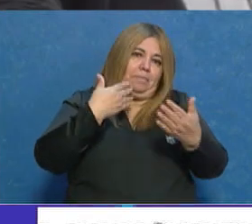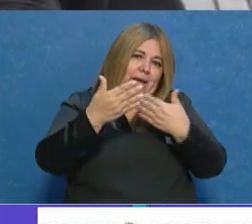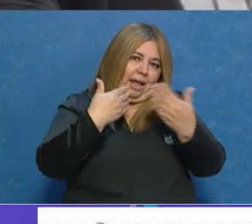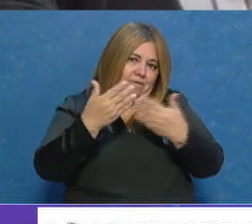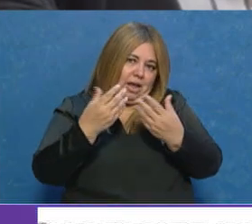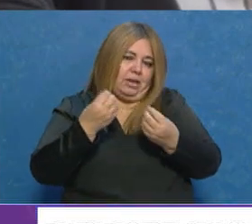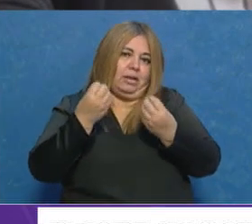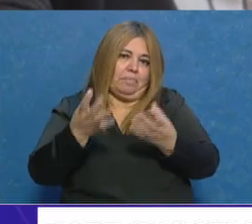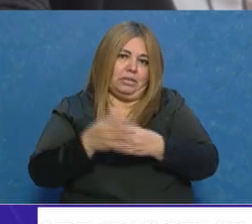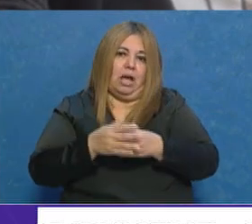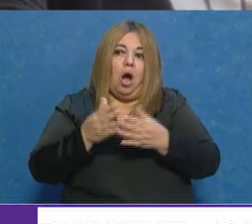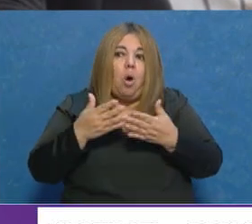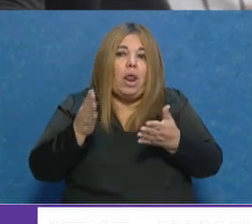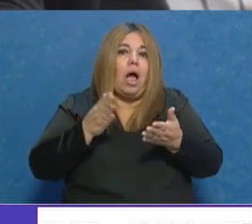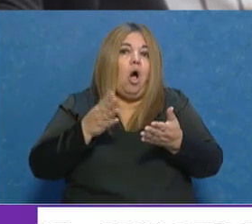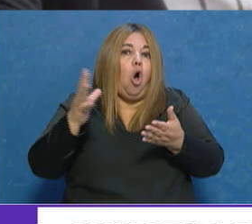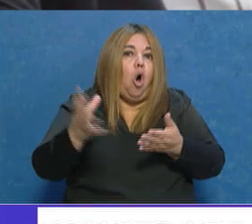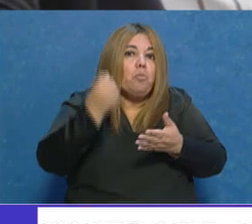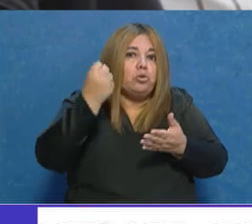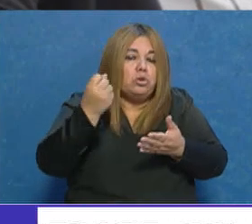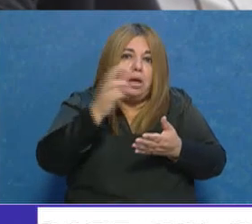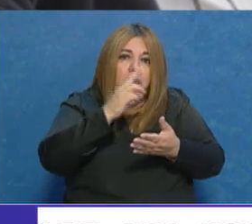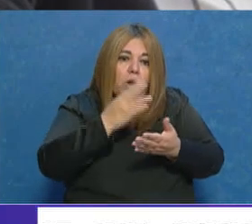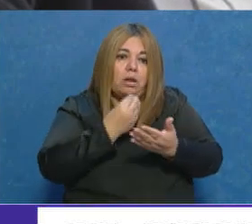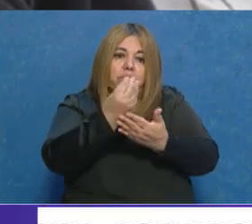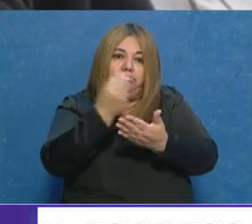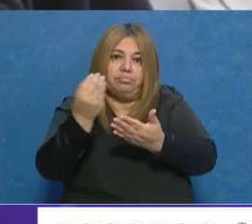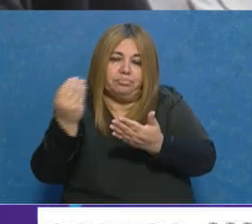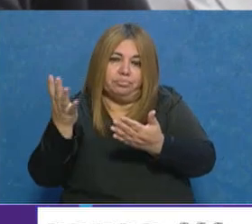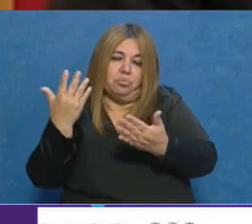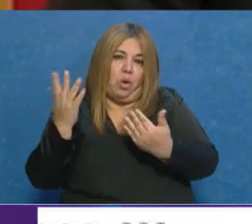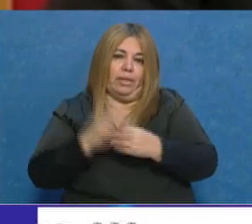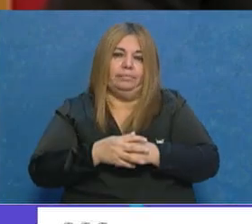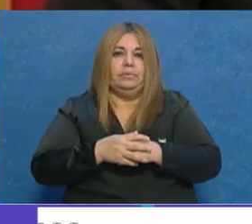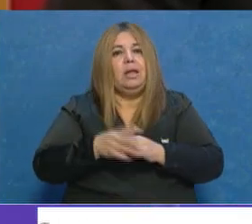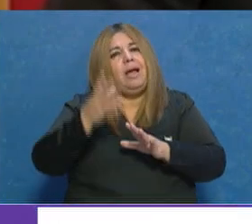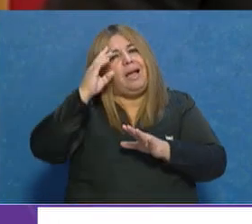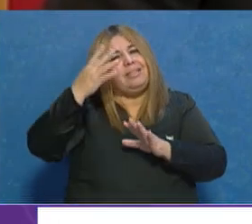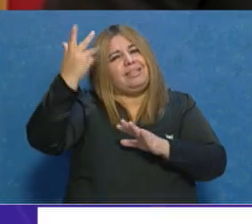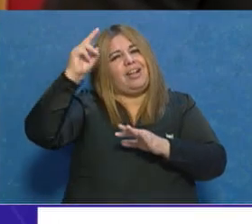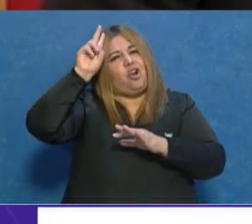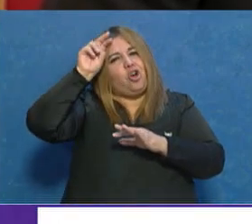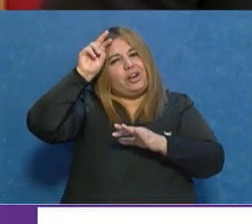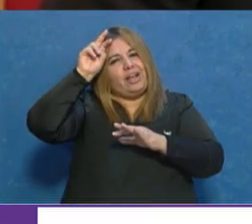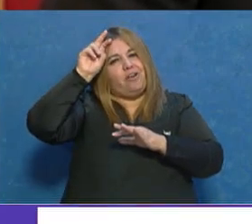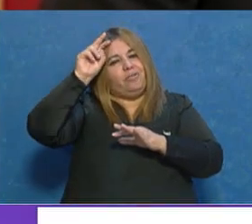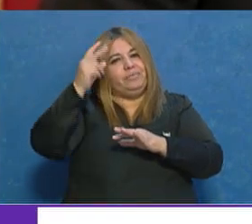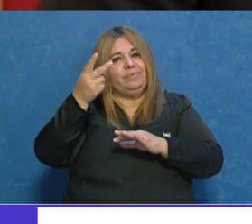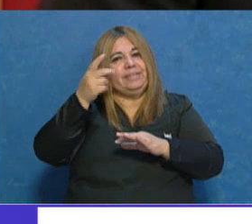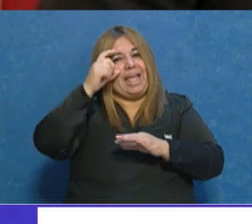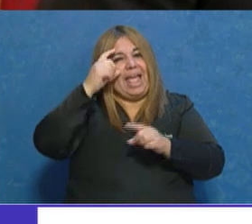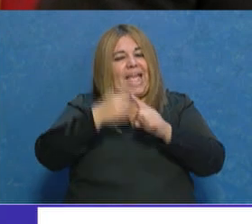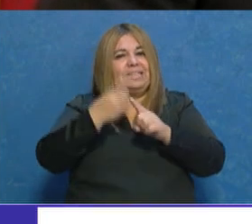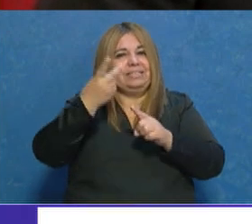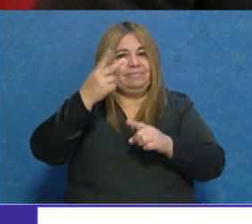posibilidad que se abre. Recordemos que ya en la última designación que hizo Alfredo Cornejo, la ex vicegobernadora de la